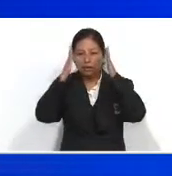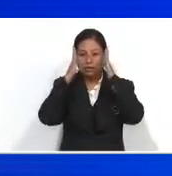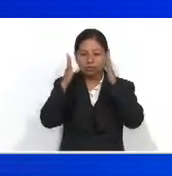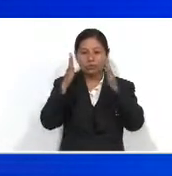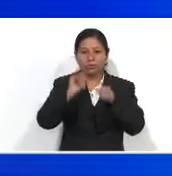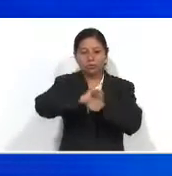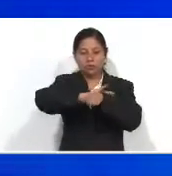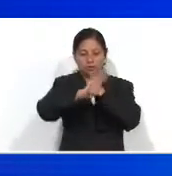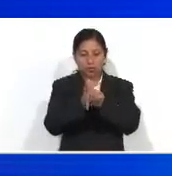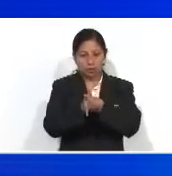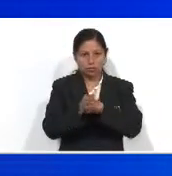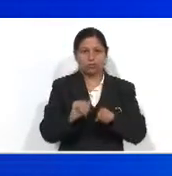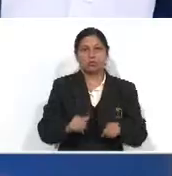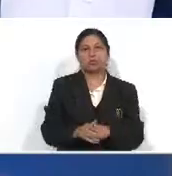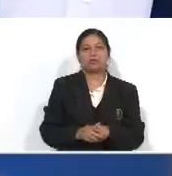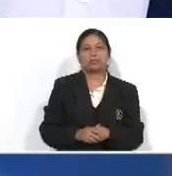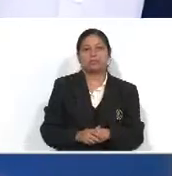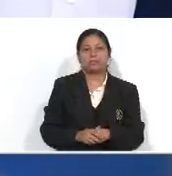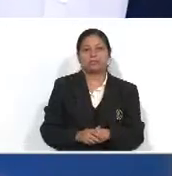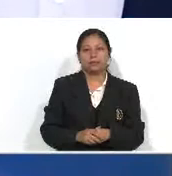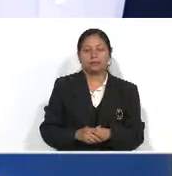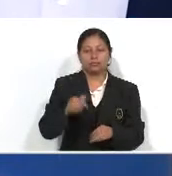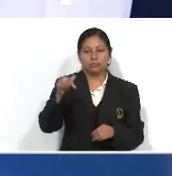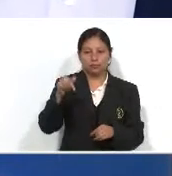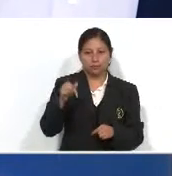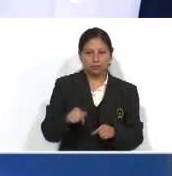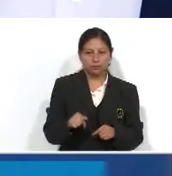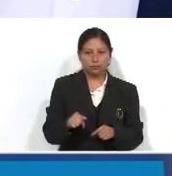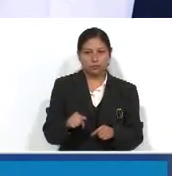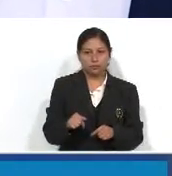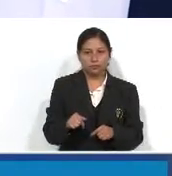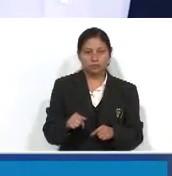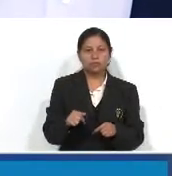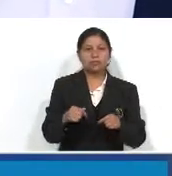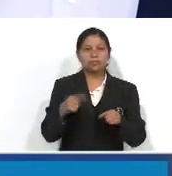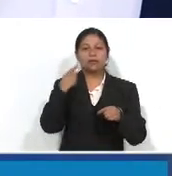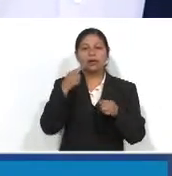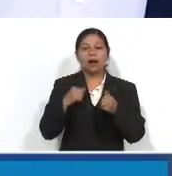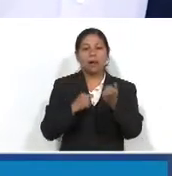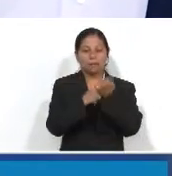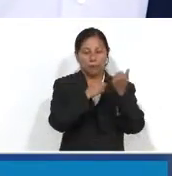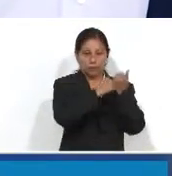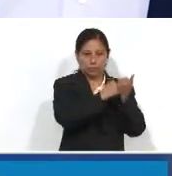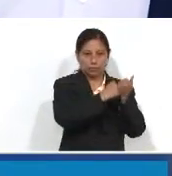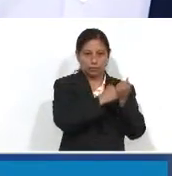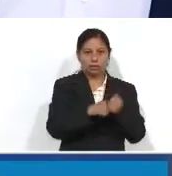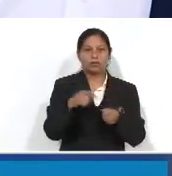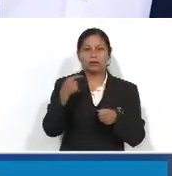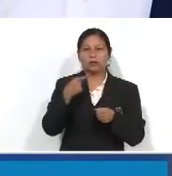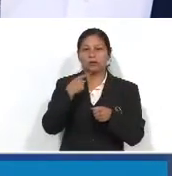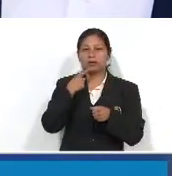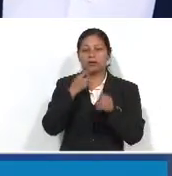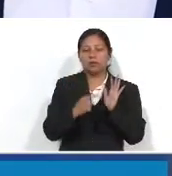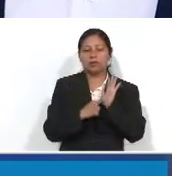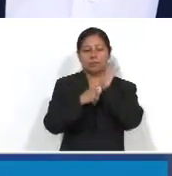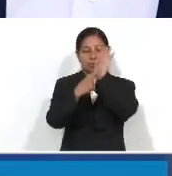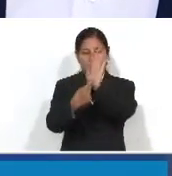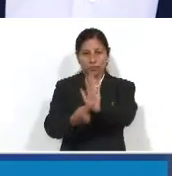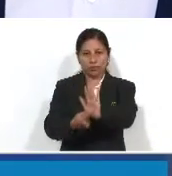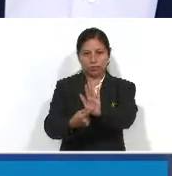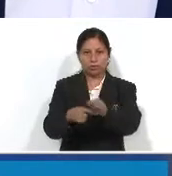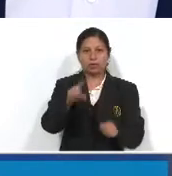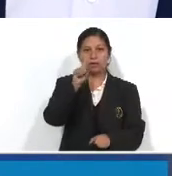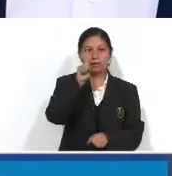contagiados por COVID-19. Esta acción de amparo nosotros como bancada lo presentamos el